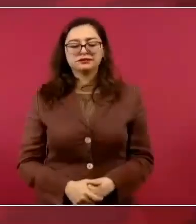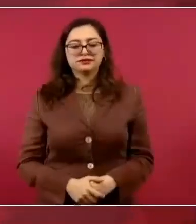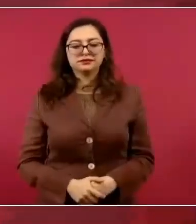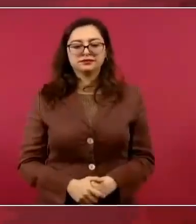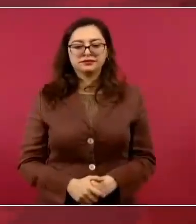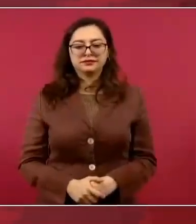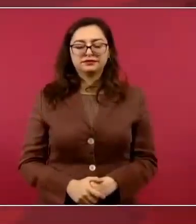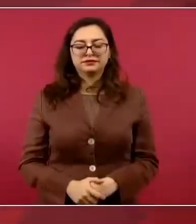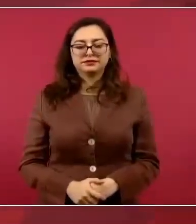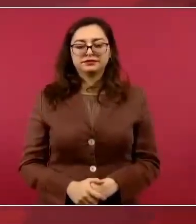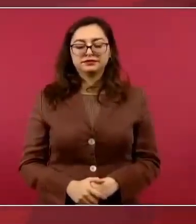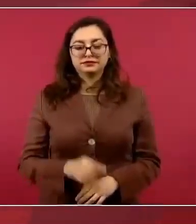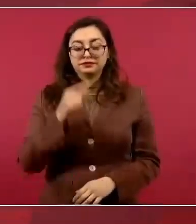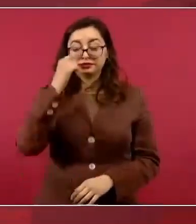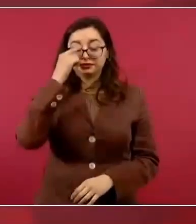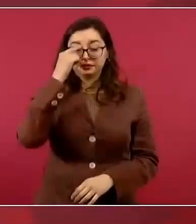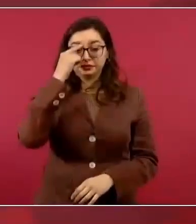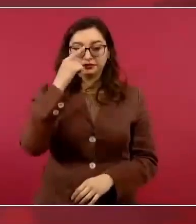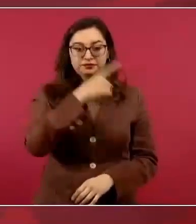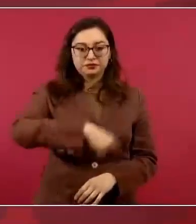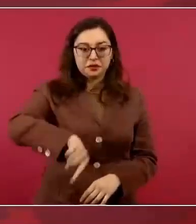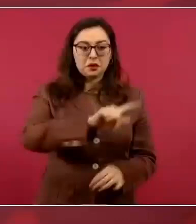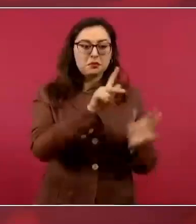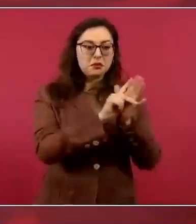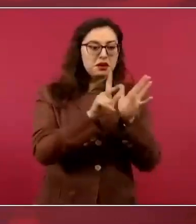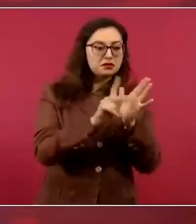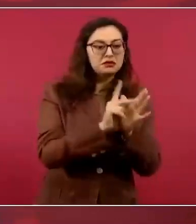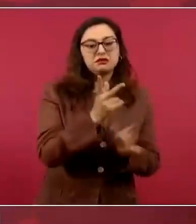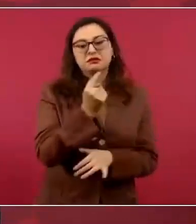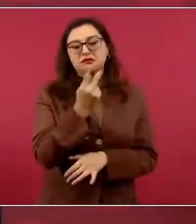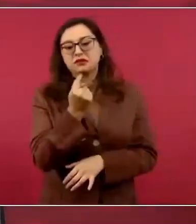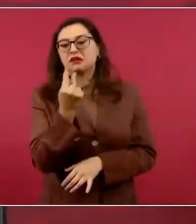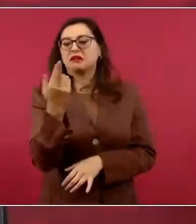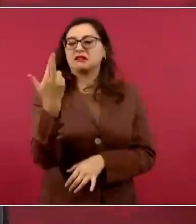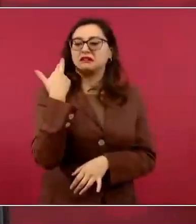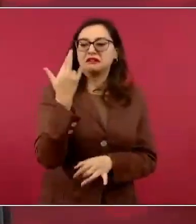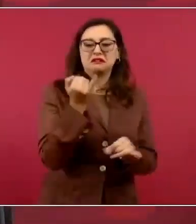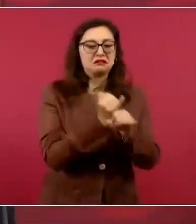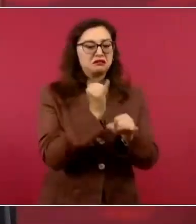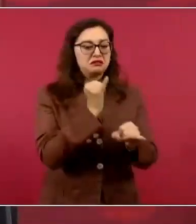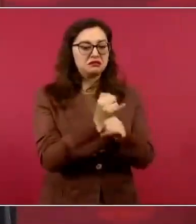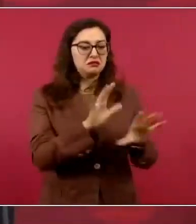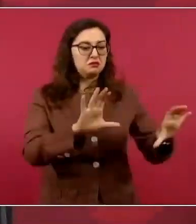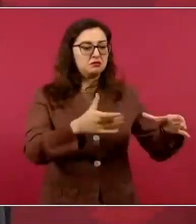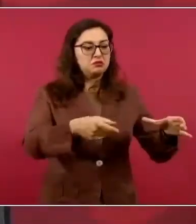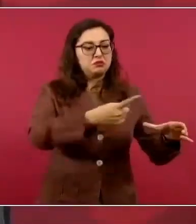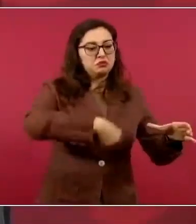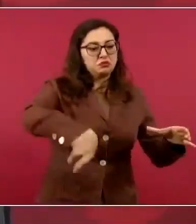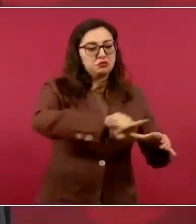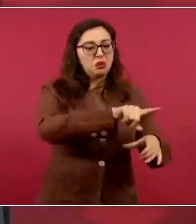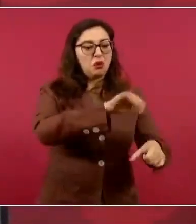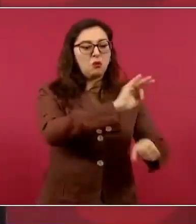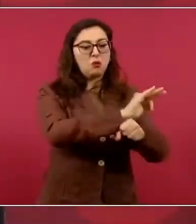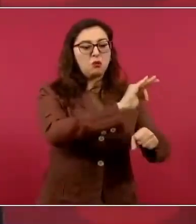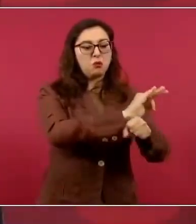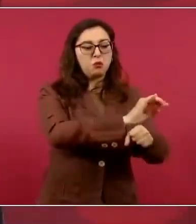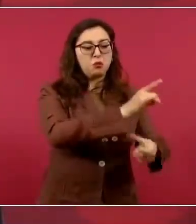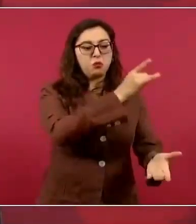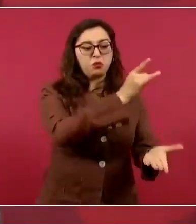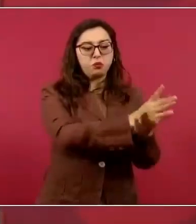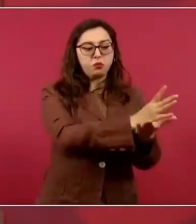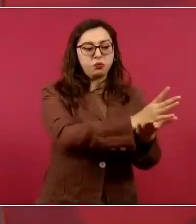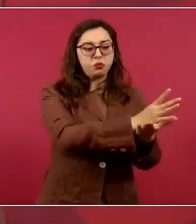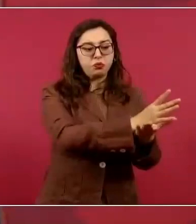Y de estos medios de comunicación que sólo defienden a las minorías,